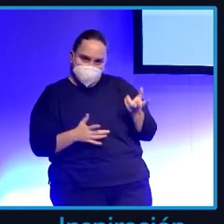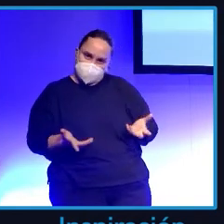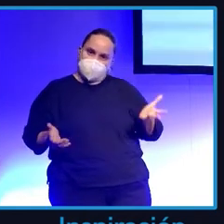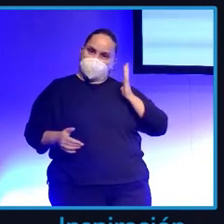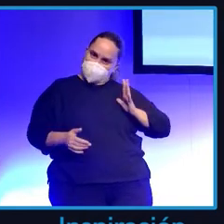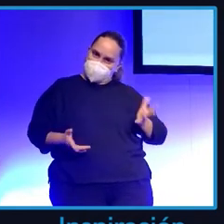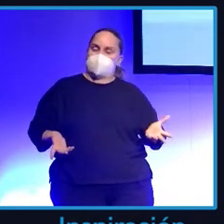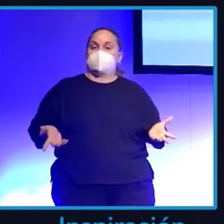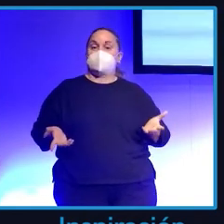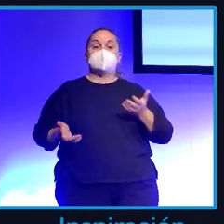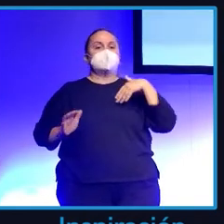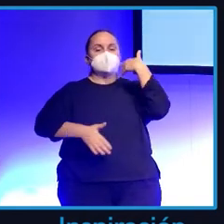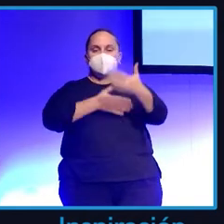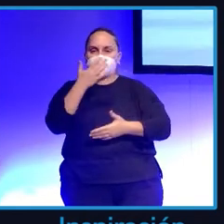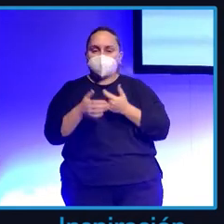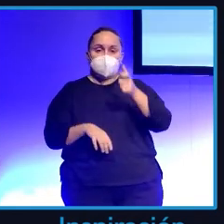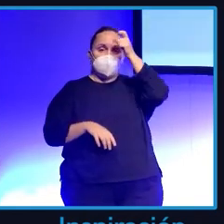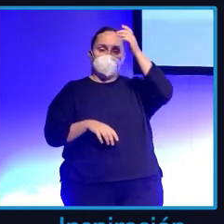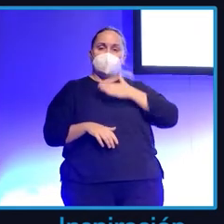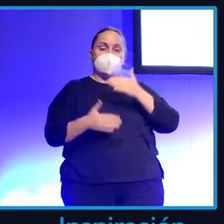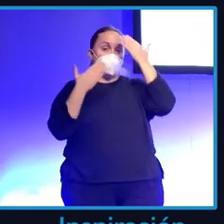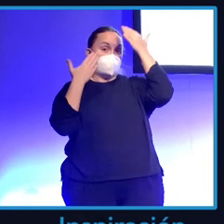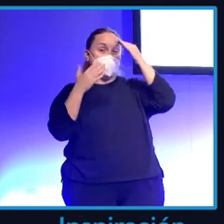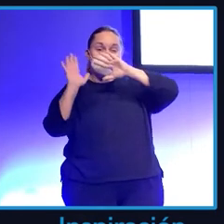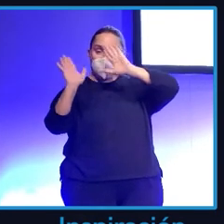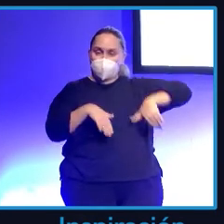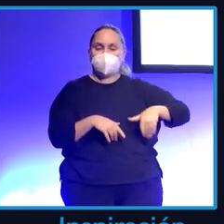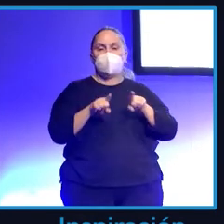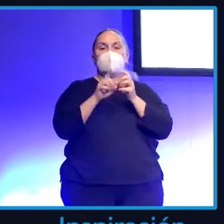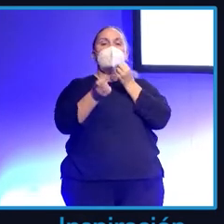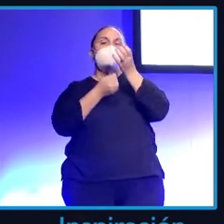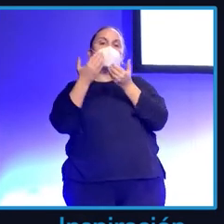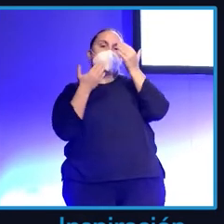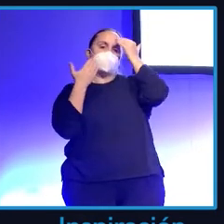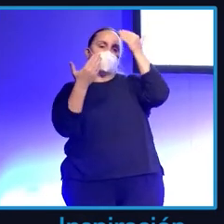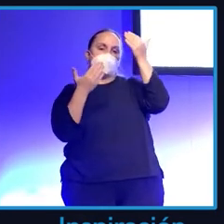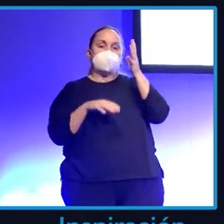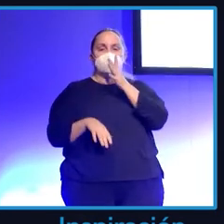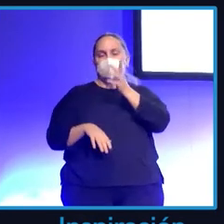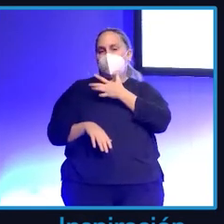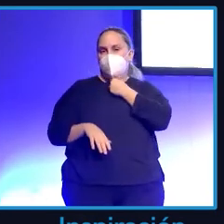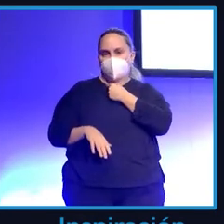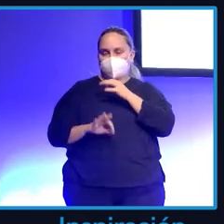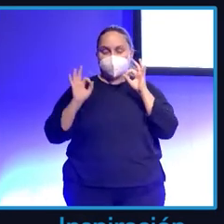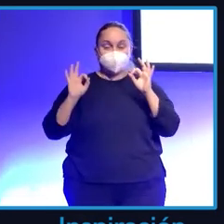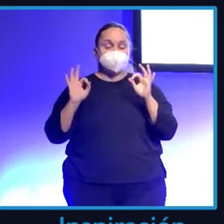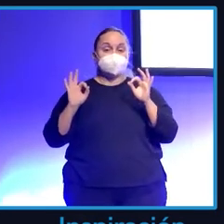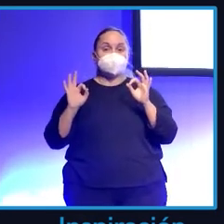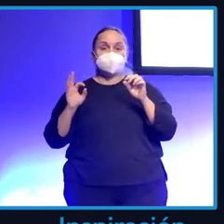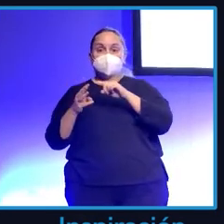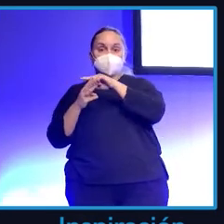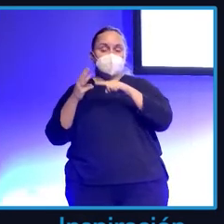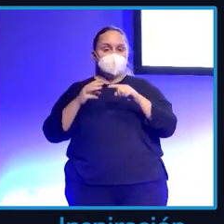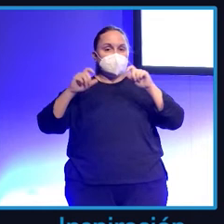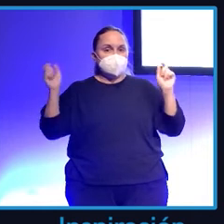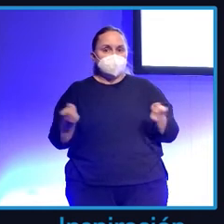homenaje a mi pueblo y la última, la Botiflower, porque me gustan las flores. Bueno, pues se nos desbordó la cosa.